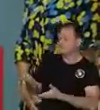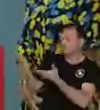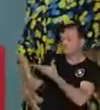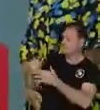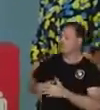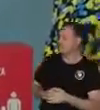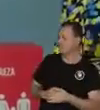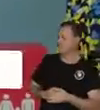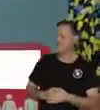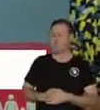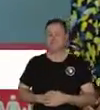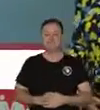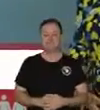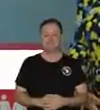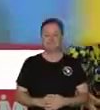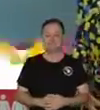representante legal de la empresa.